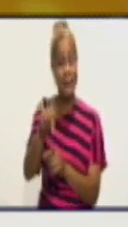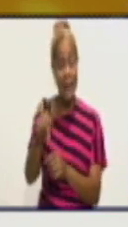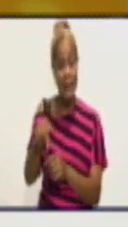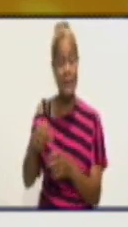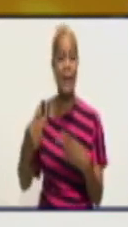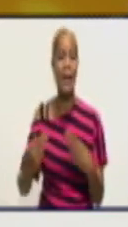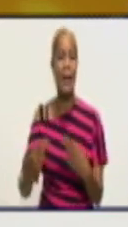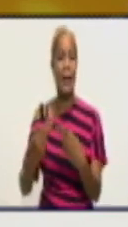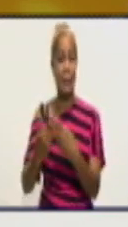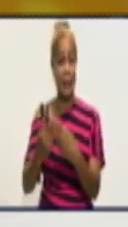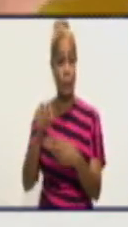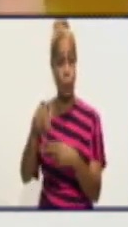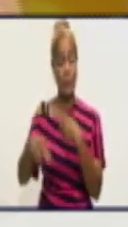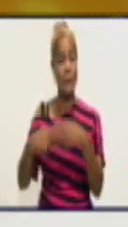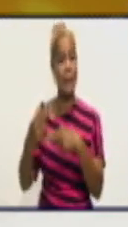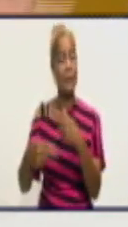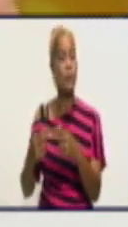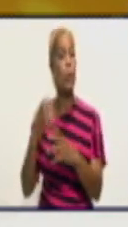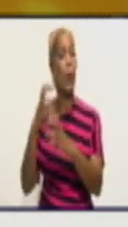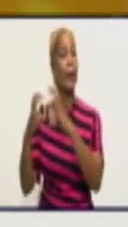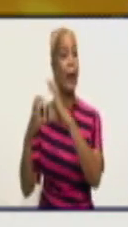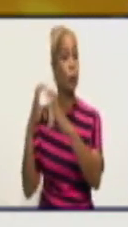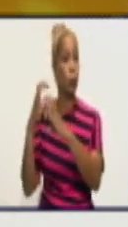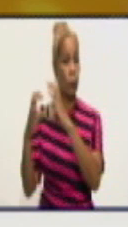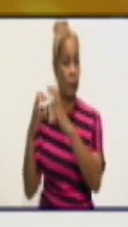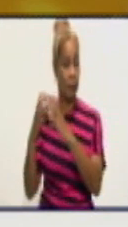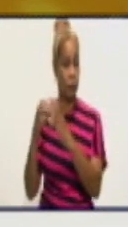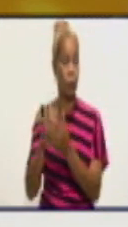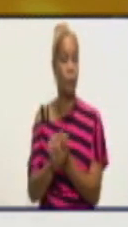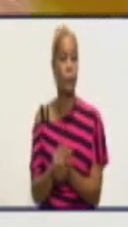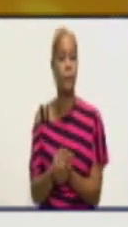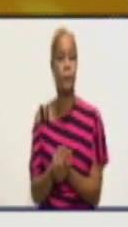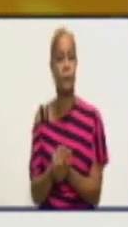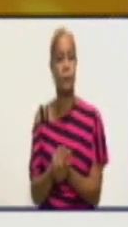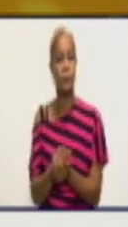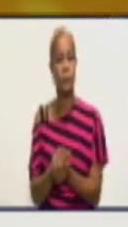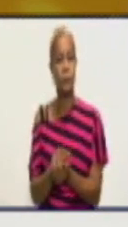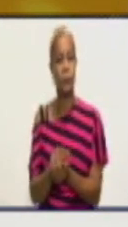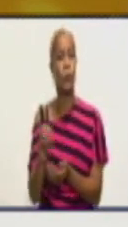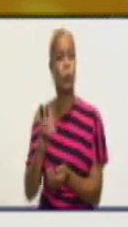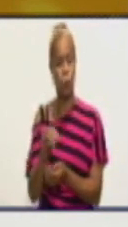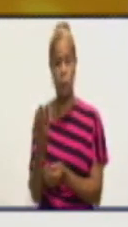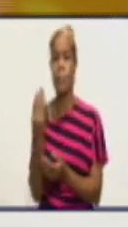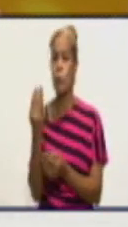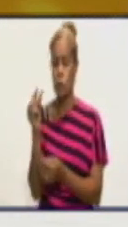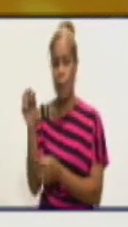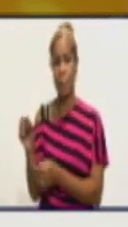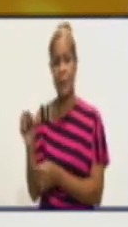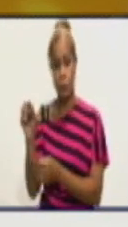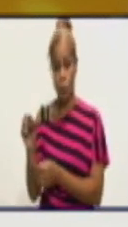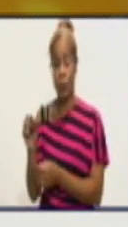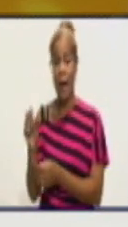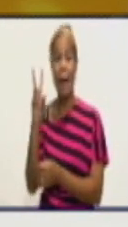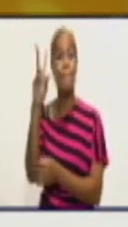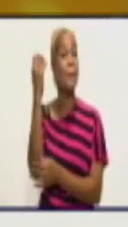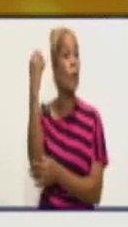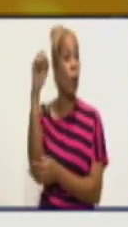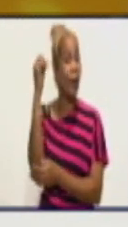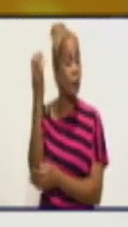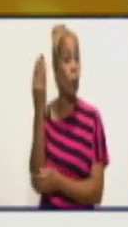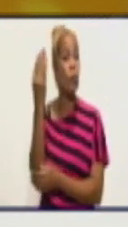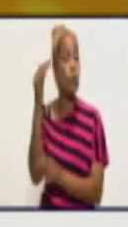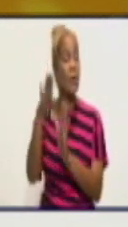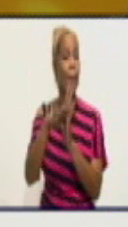hubo en Cautocristo, es decir, un evento festivo X también, donde acudieron varias personas violando lo que estaba establecido para